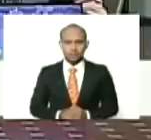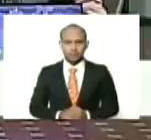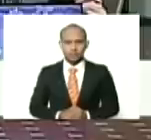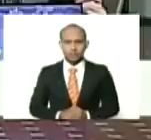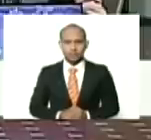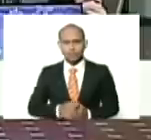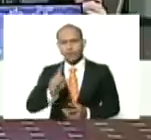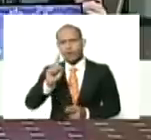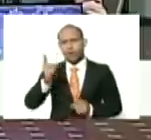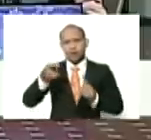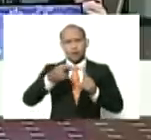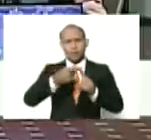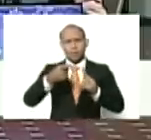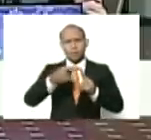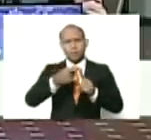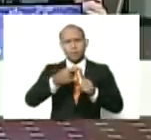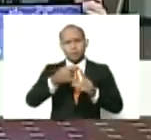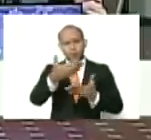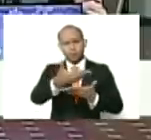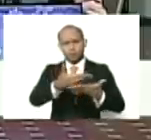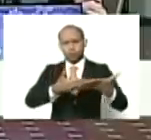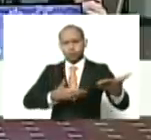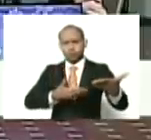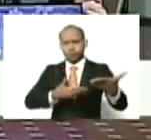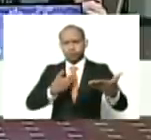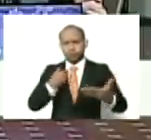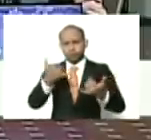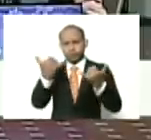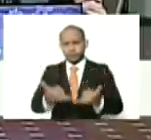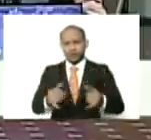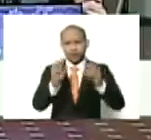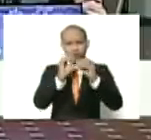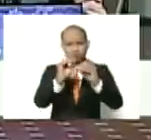El primer punto de cuenta, así lo anuncio,